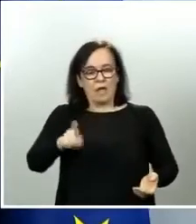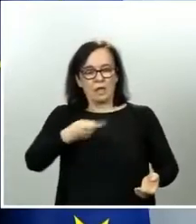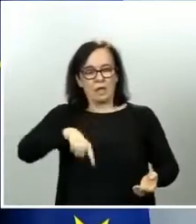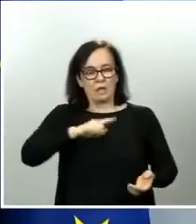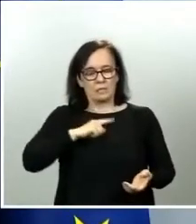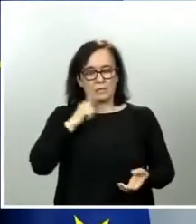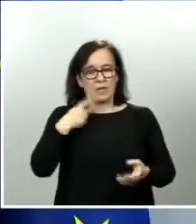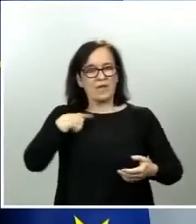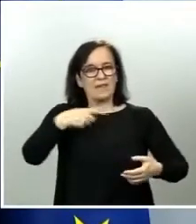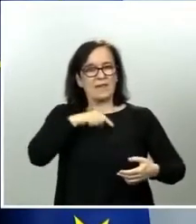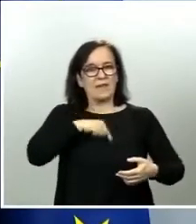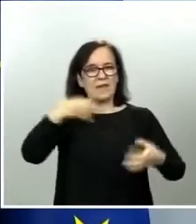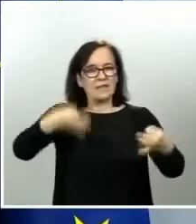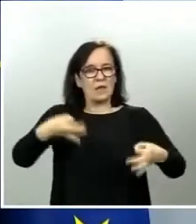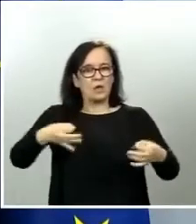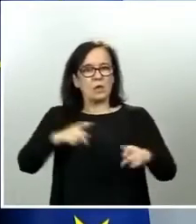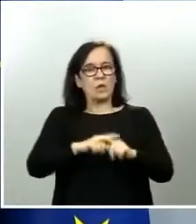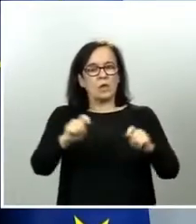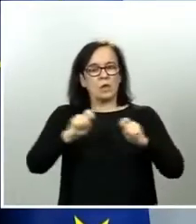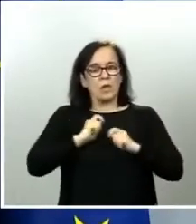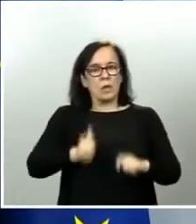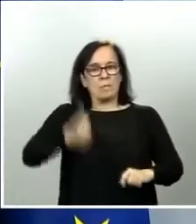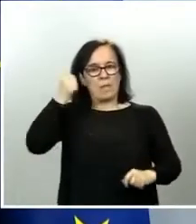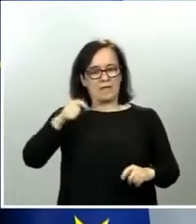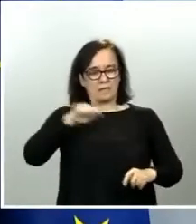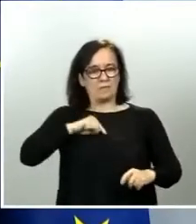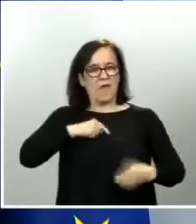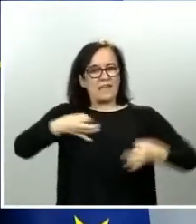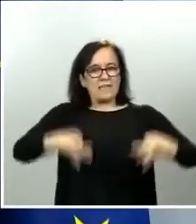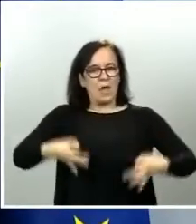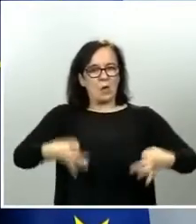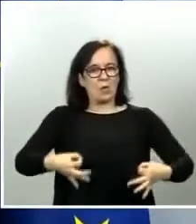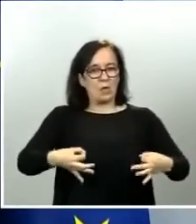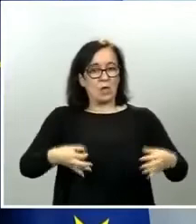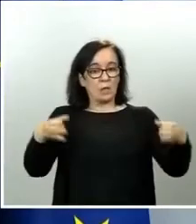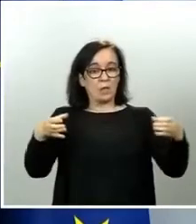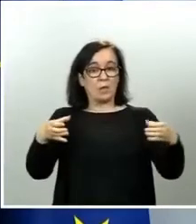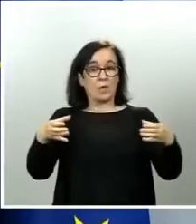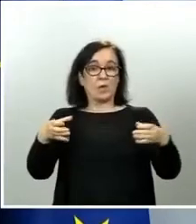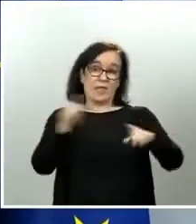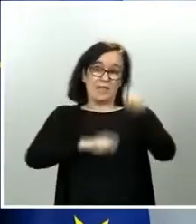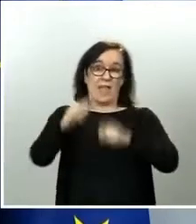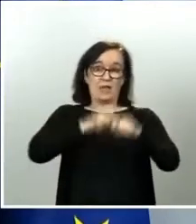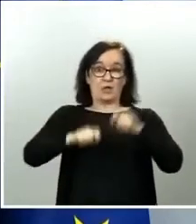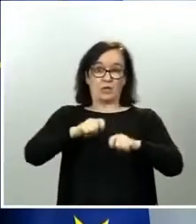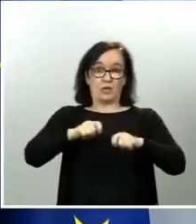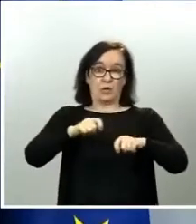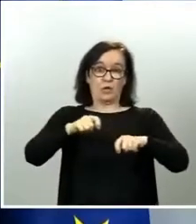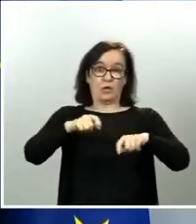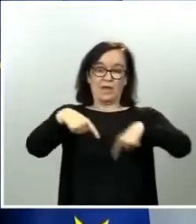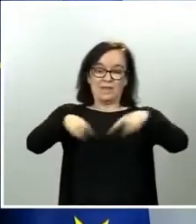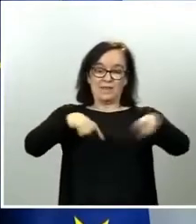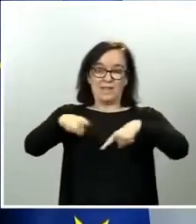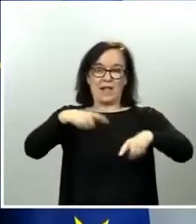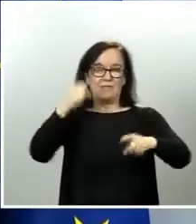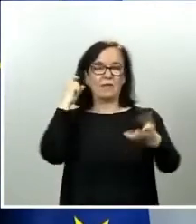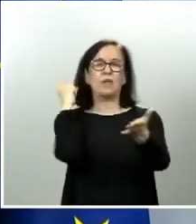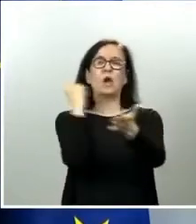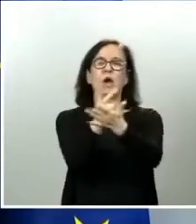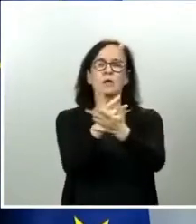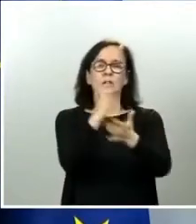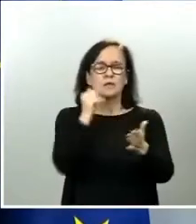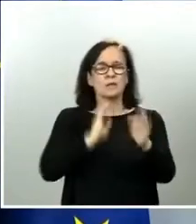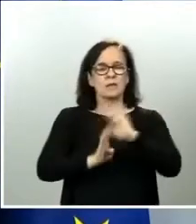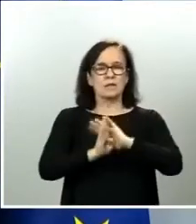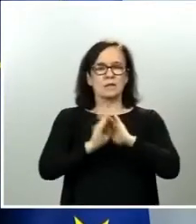seguridad, nos da y nos implica mayor seguridad. La agrupación de tráfico, el reto para ellos está en mantener durante las